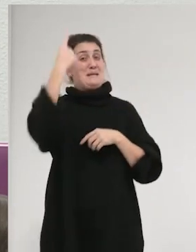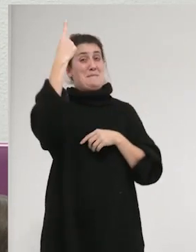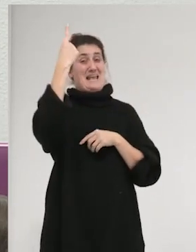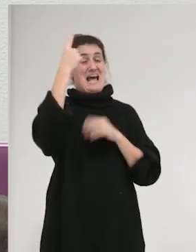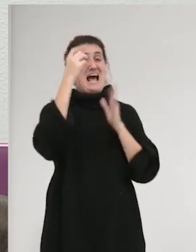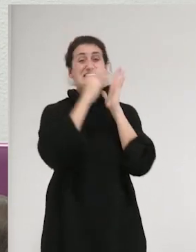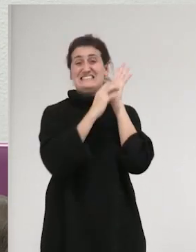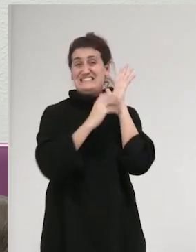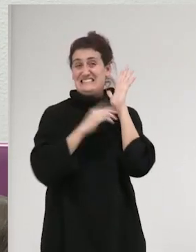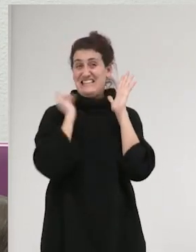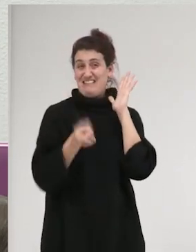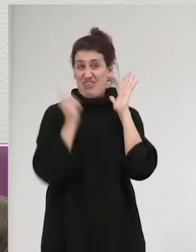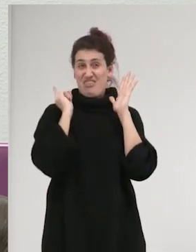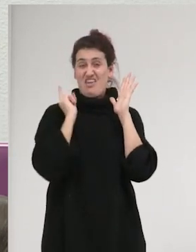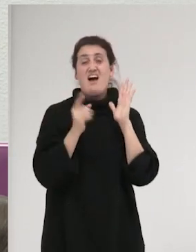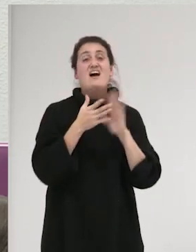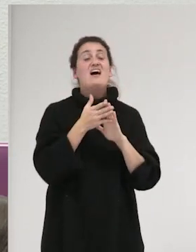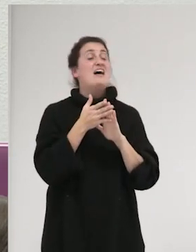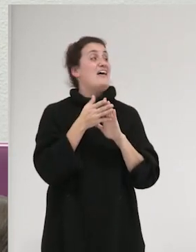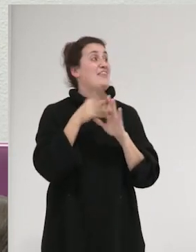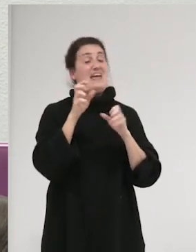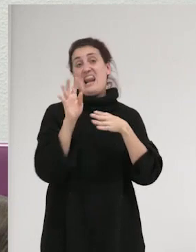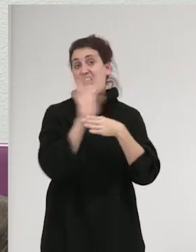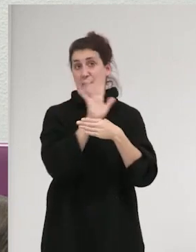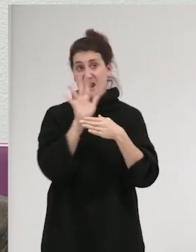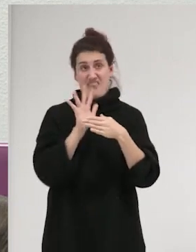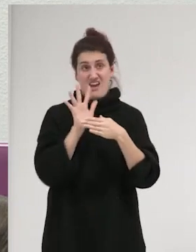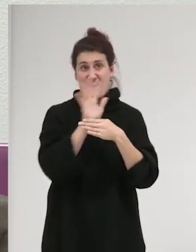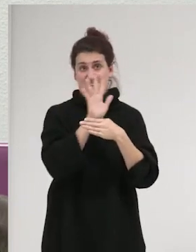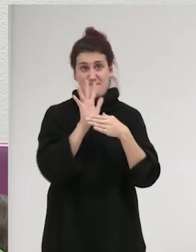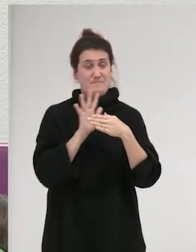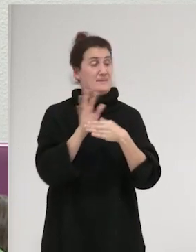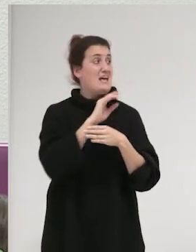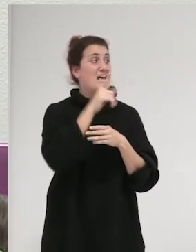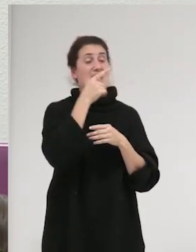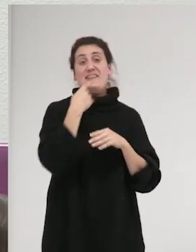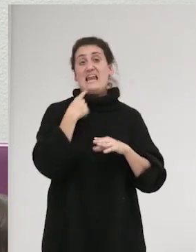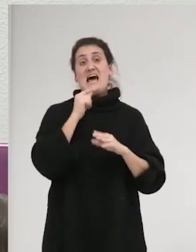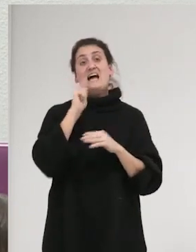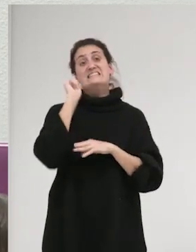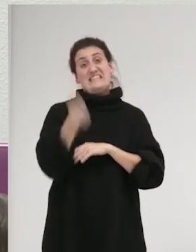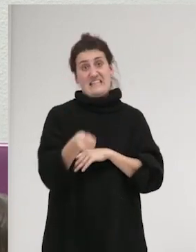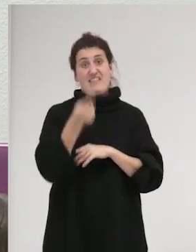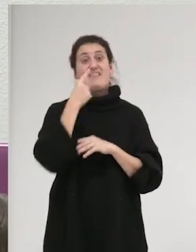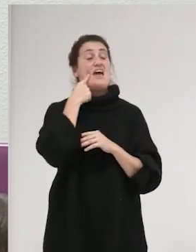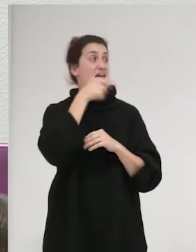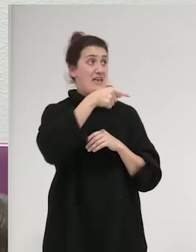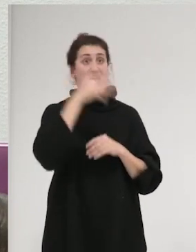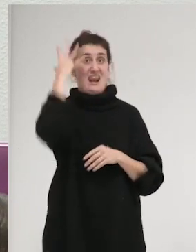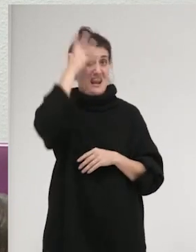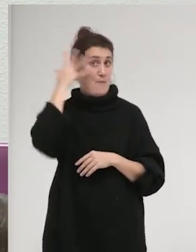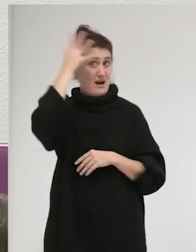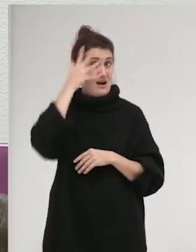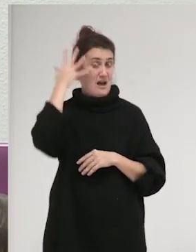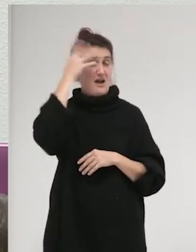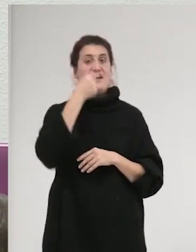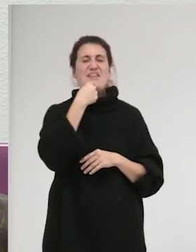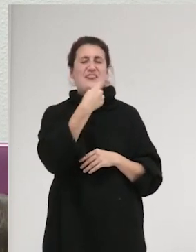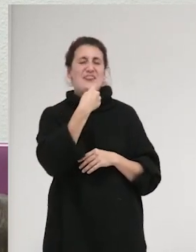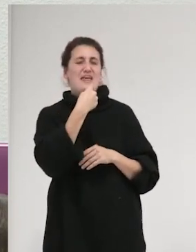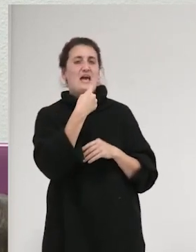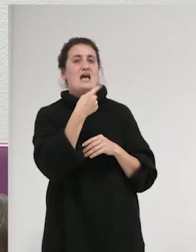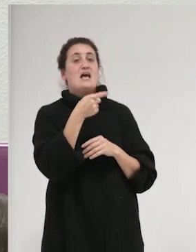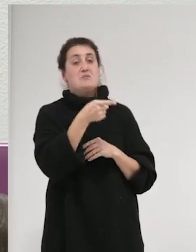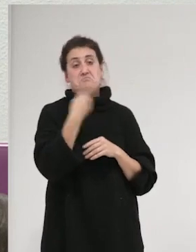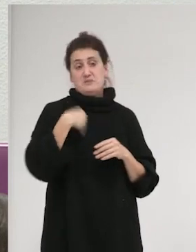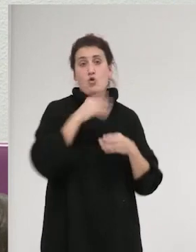del caso de la manada, de la sentencia de la Audiencia Provincial de Navarra, que califica los